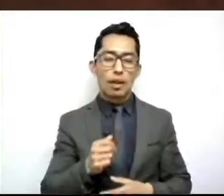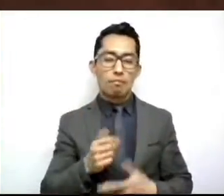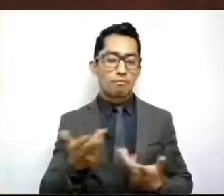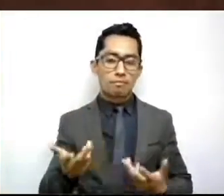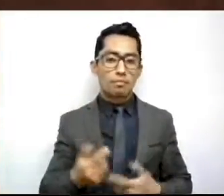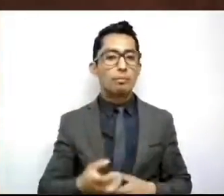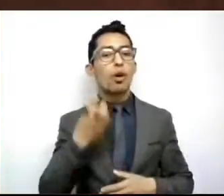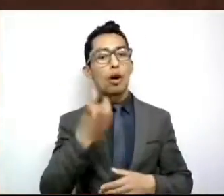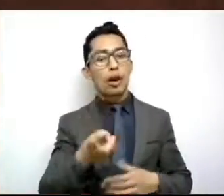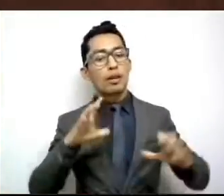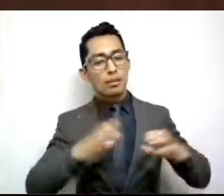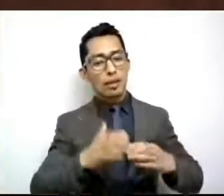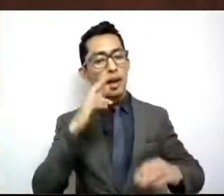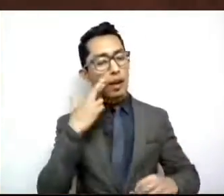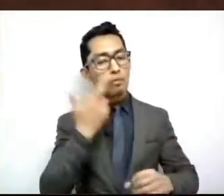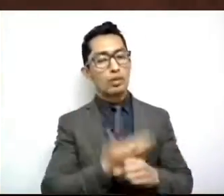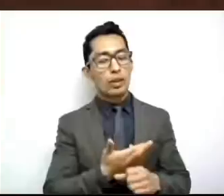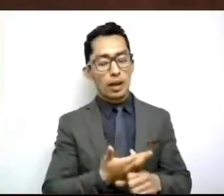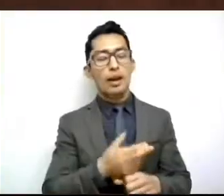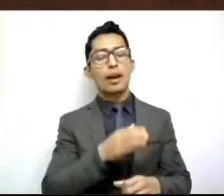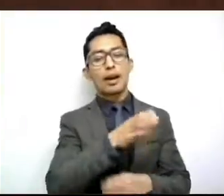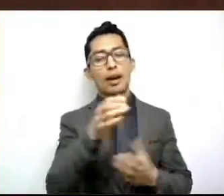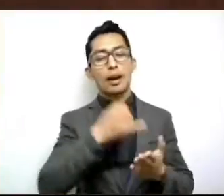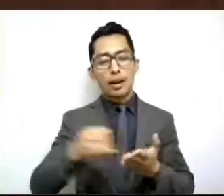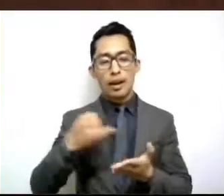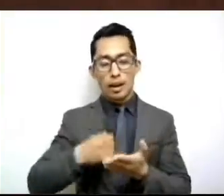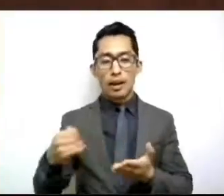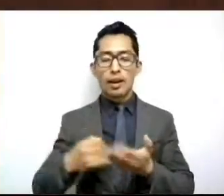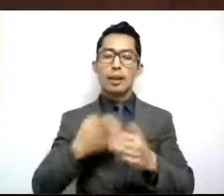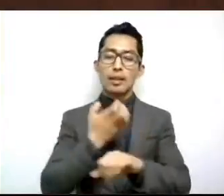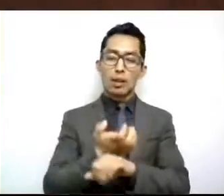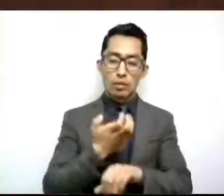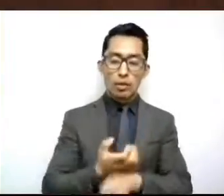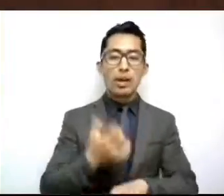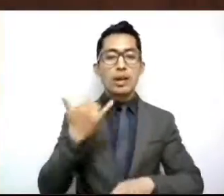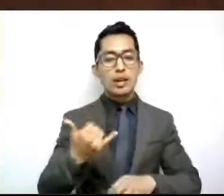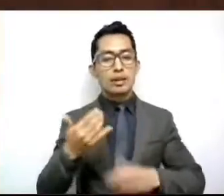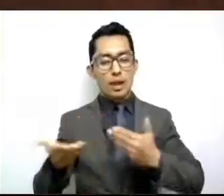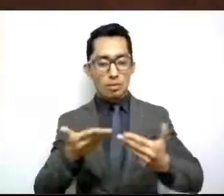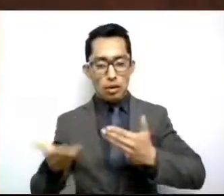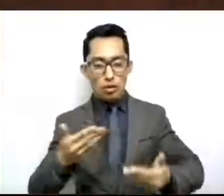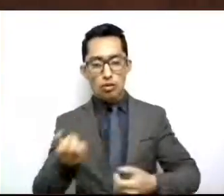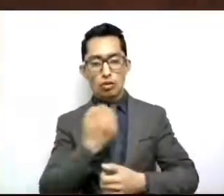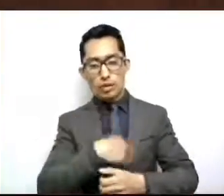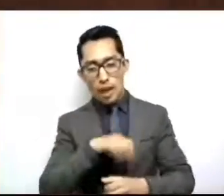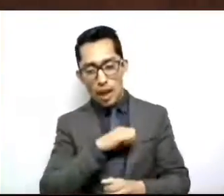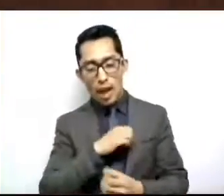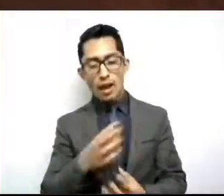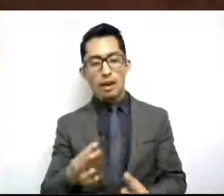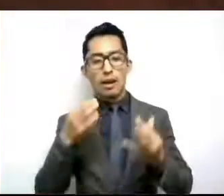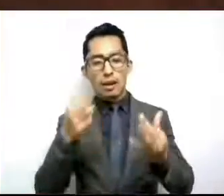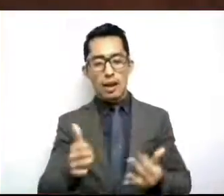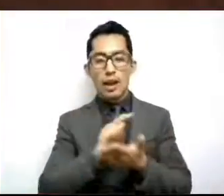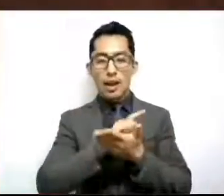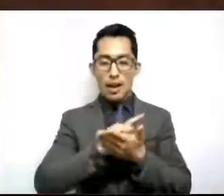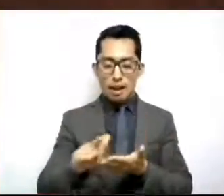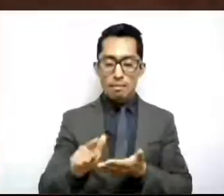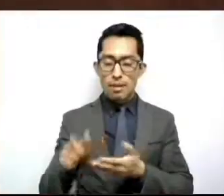Departamento de Agricultura Norteamericana y el Servicio de Sanidad, Inocuidad y Calidad